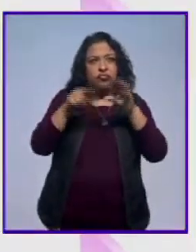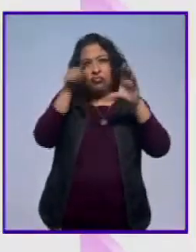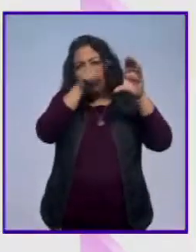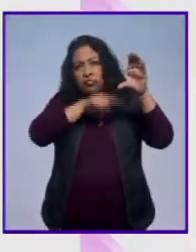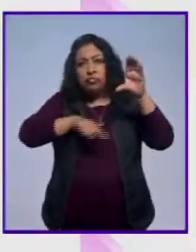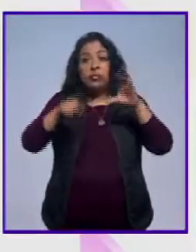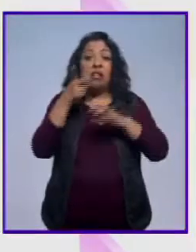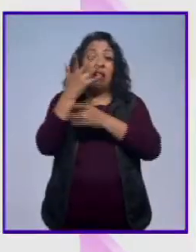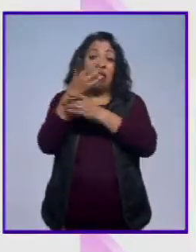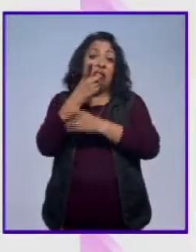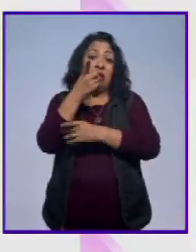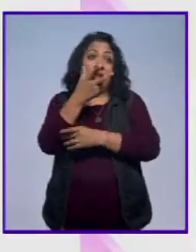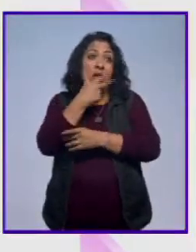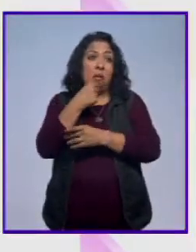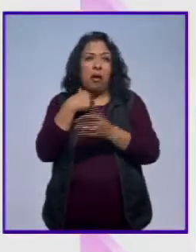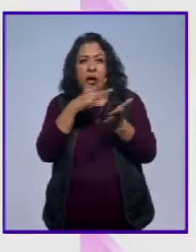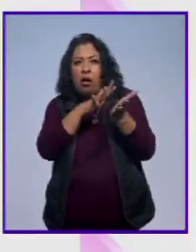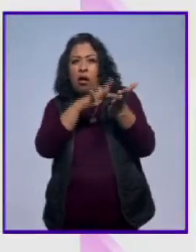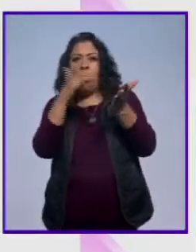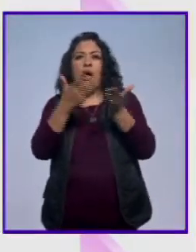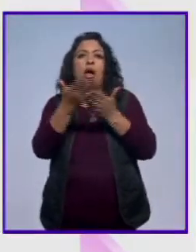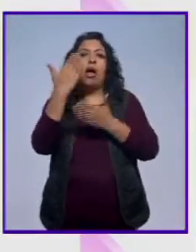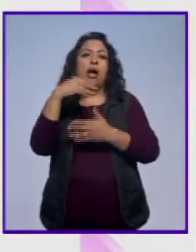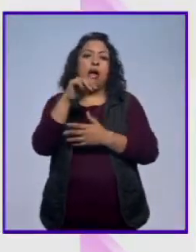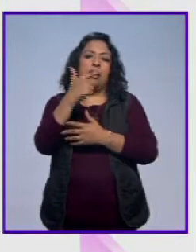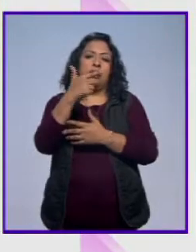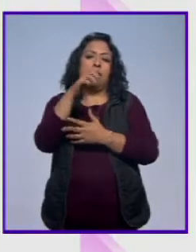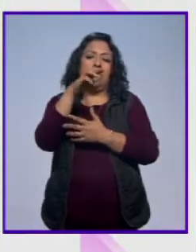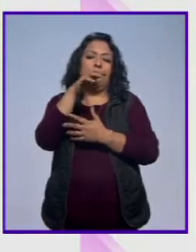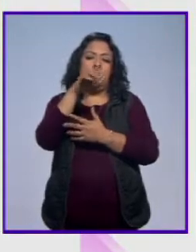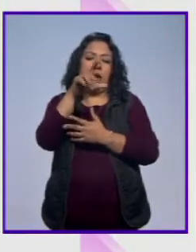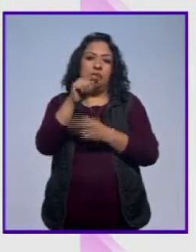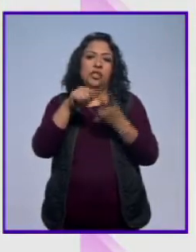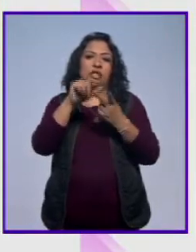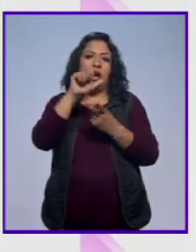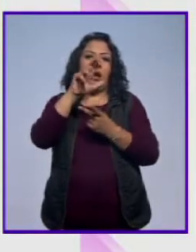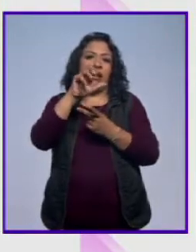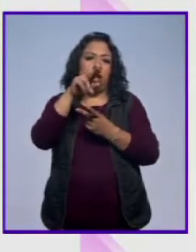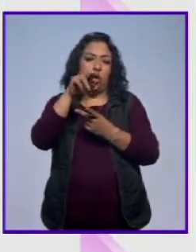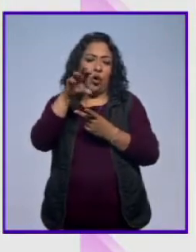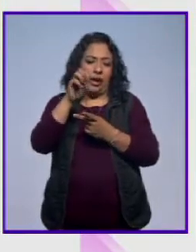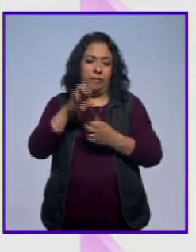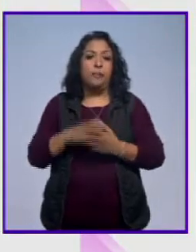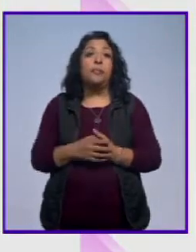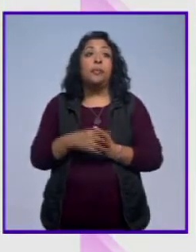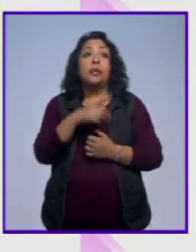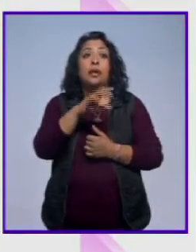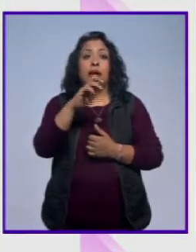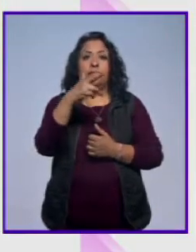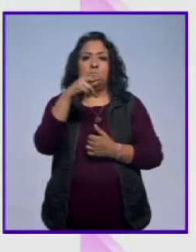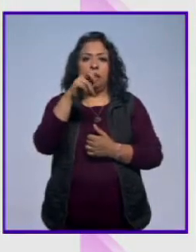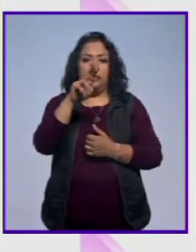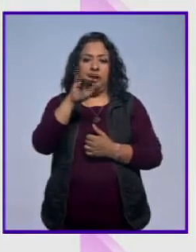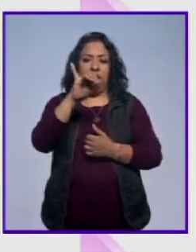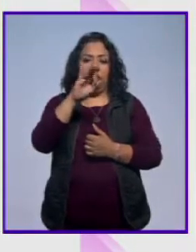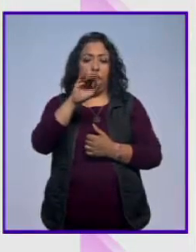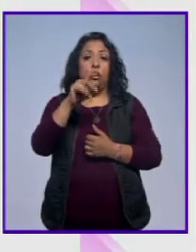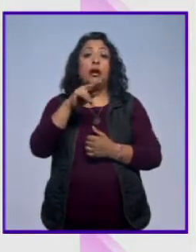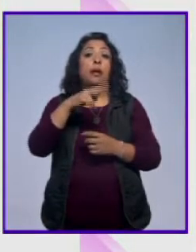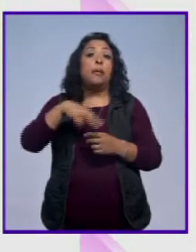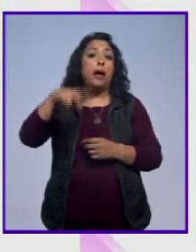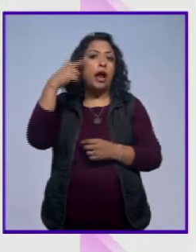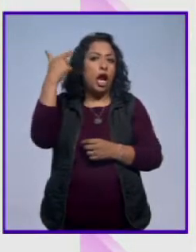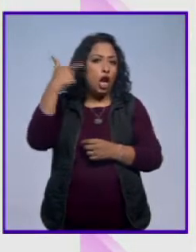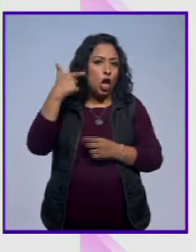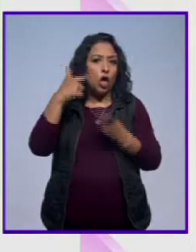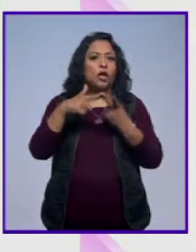acuerdo con el artista, toma inspiración en la epopeya del Gilgamesh y el Arca de Noé. Chamber of Immortality viajará a Londres,